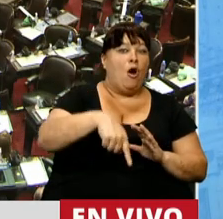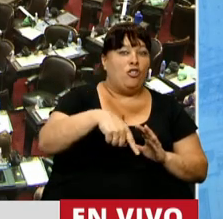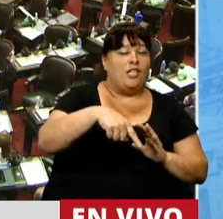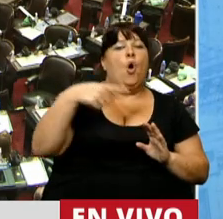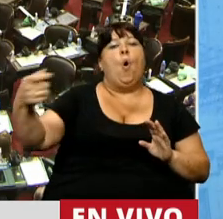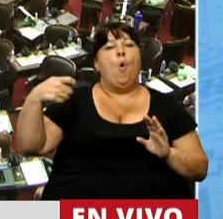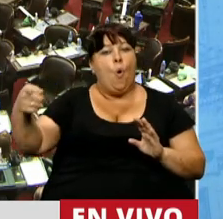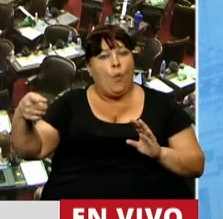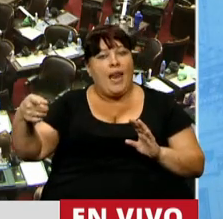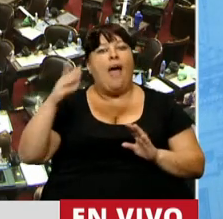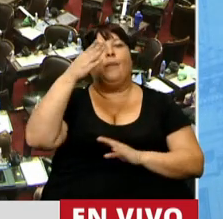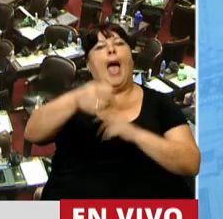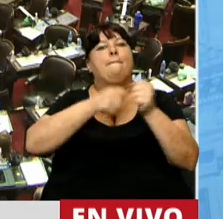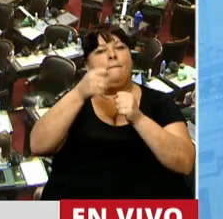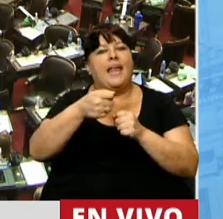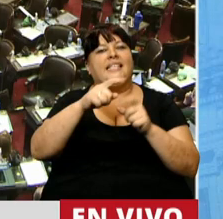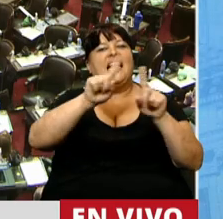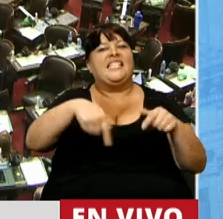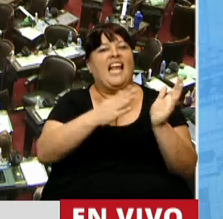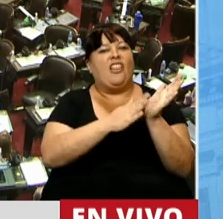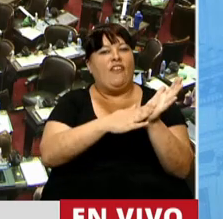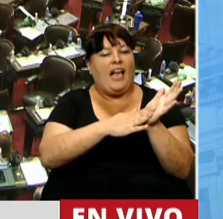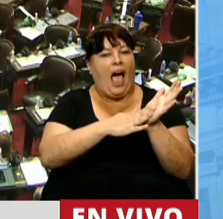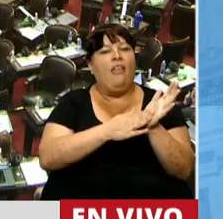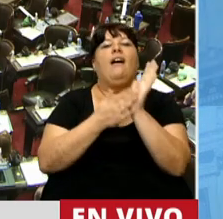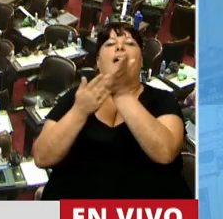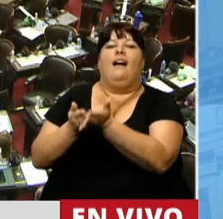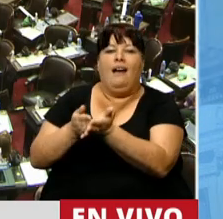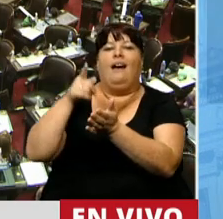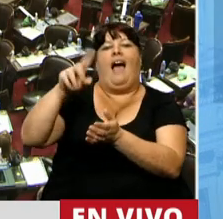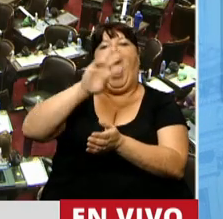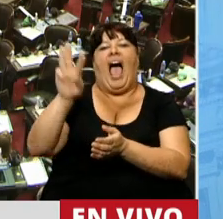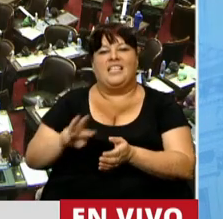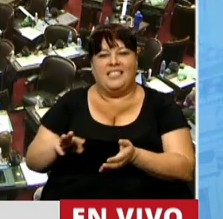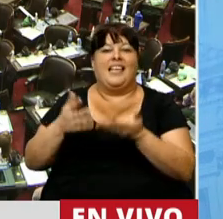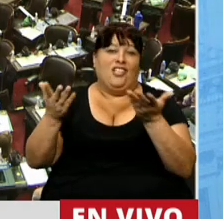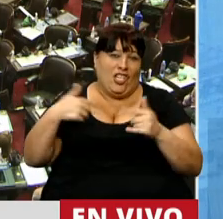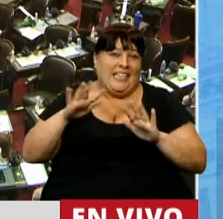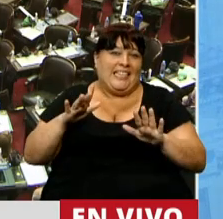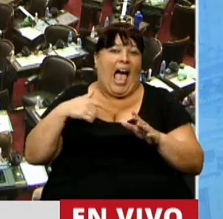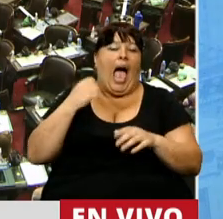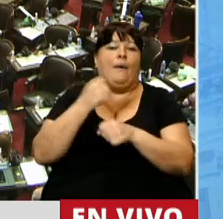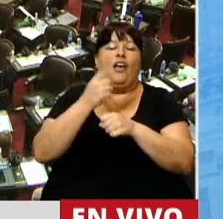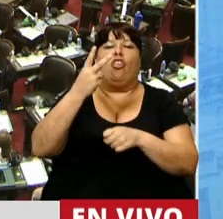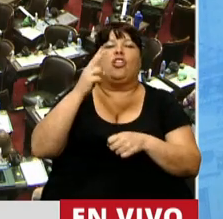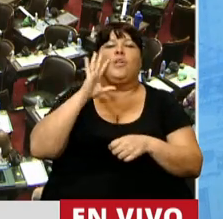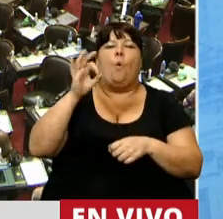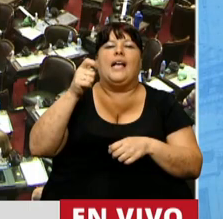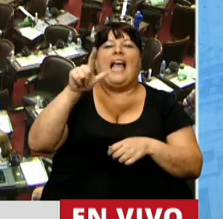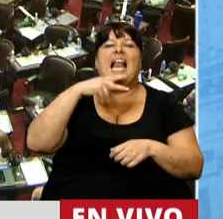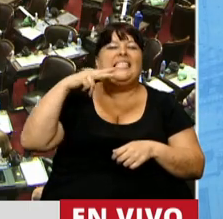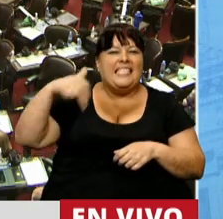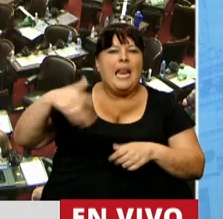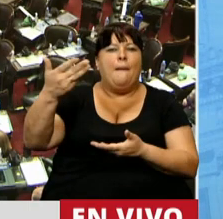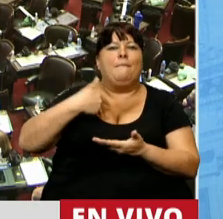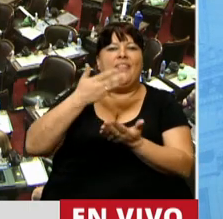el jubilado iba a la empresa, pedía el certificado y lo presentaba ante el ANSES. Précticamente yo estaba en el SINA 250 cuando recibía esos